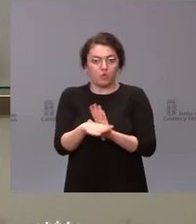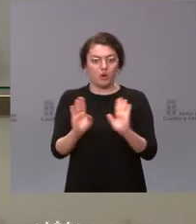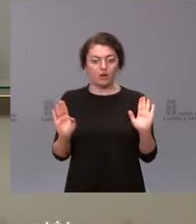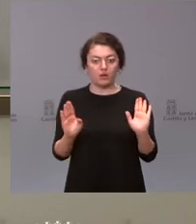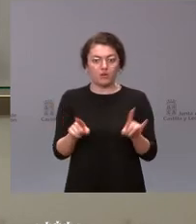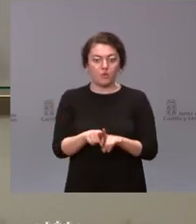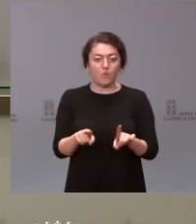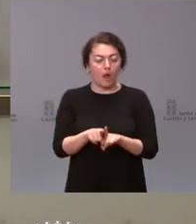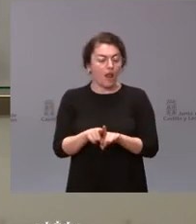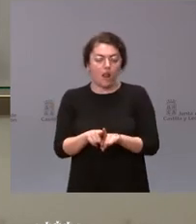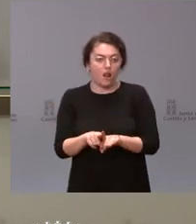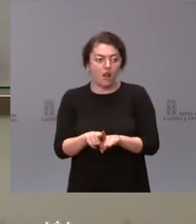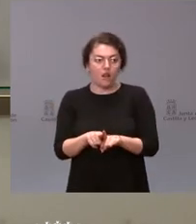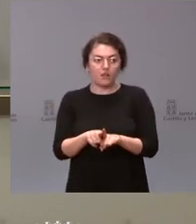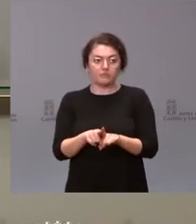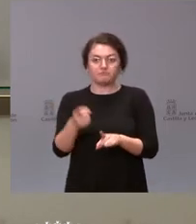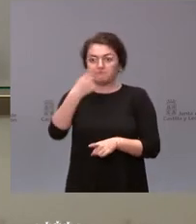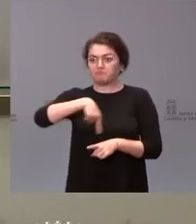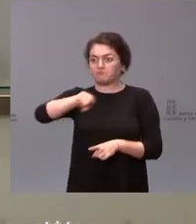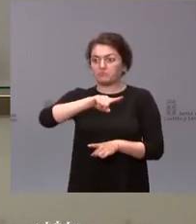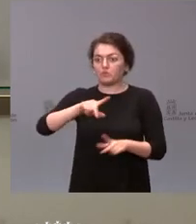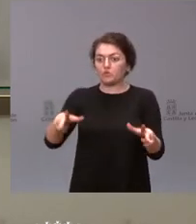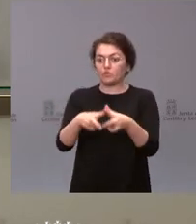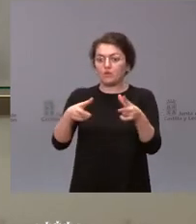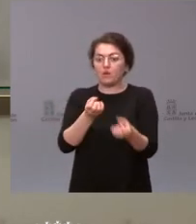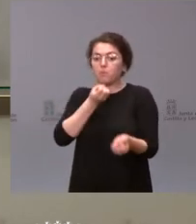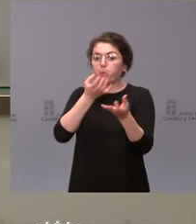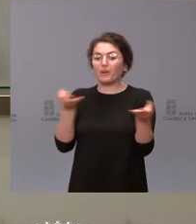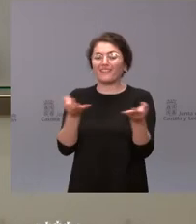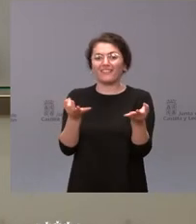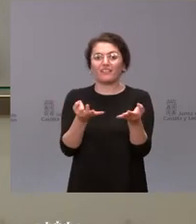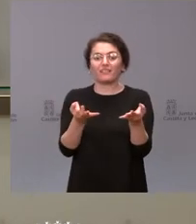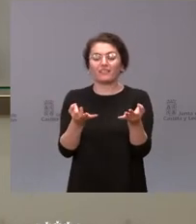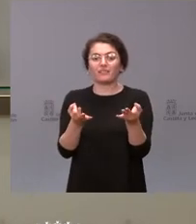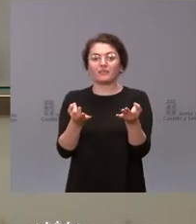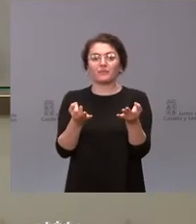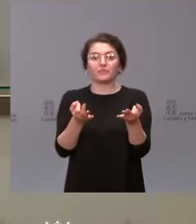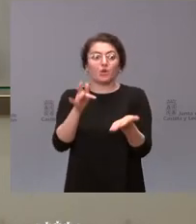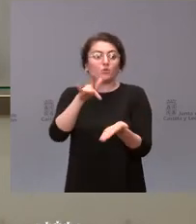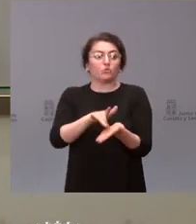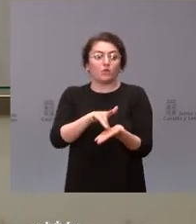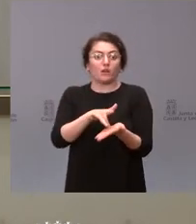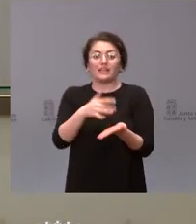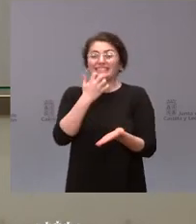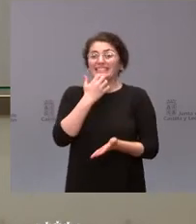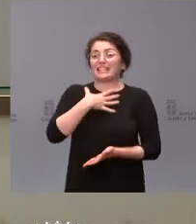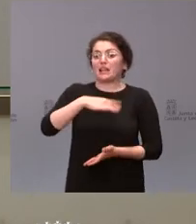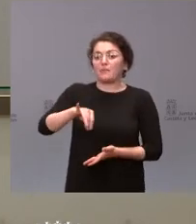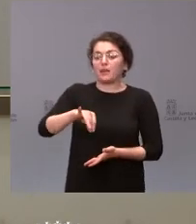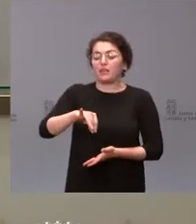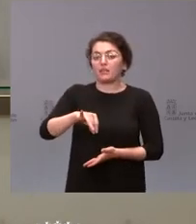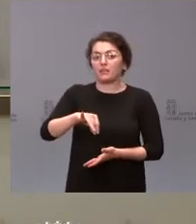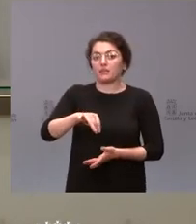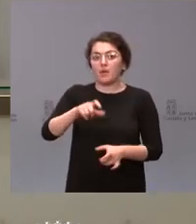también que se manda al conjunto de la sociedad es que en la medida en que sea posible pues que el conjunto de los ciudadanos establece las medidas de